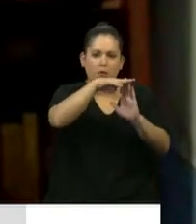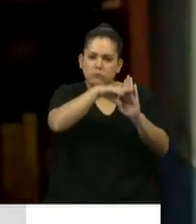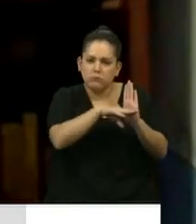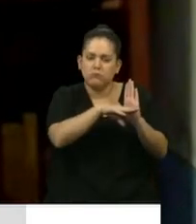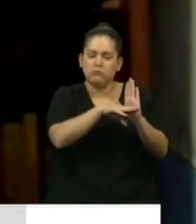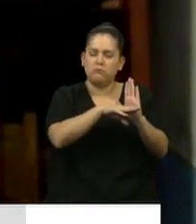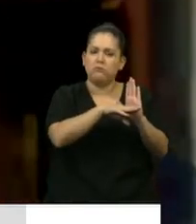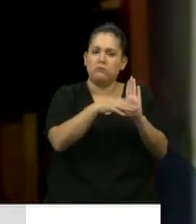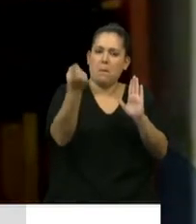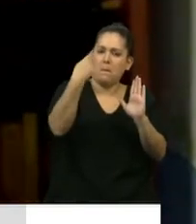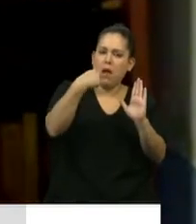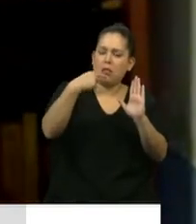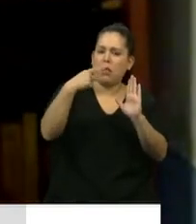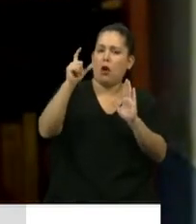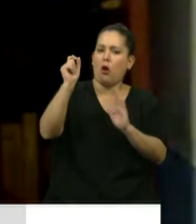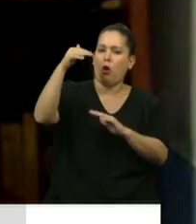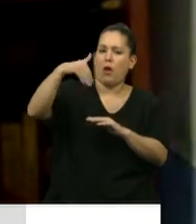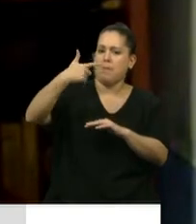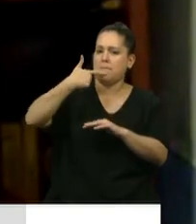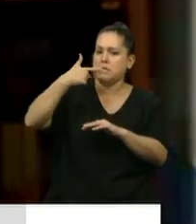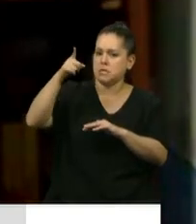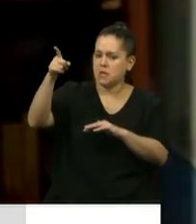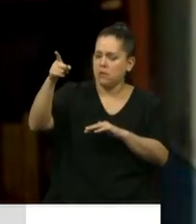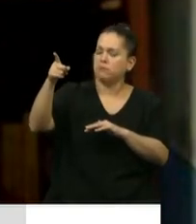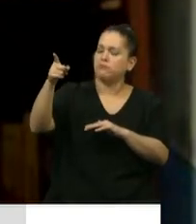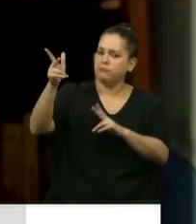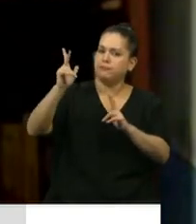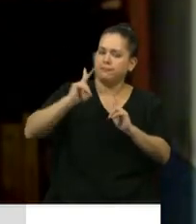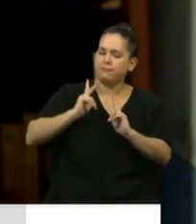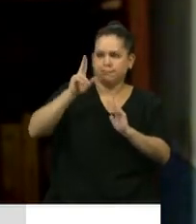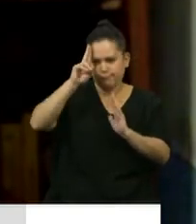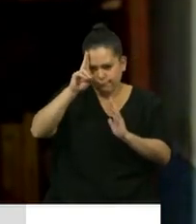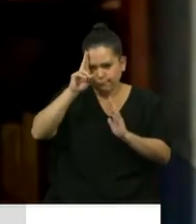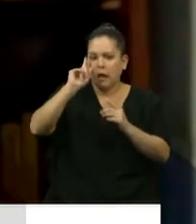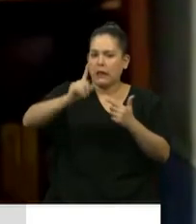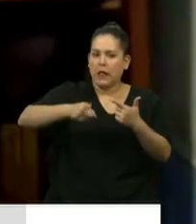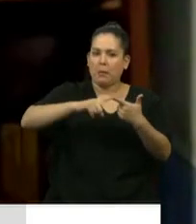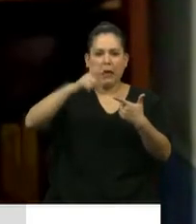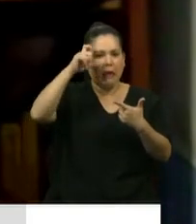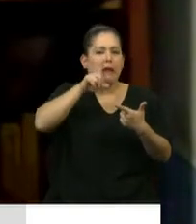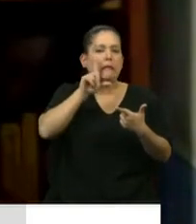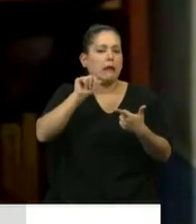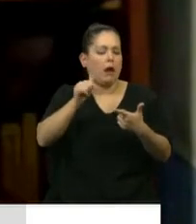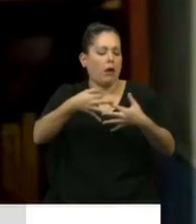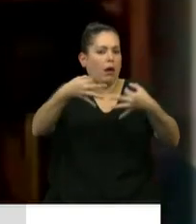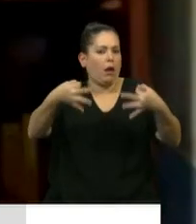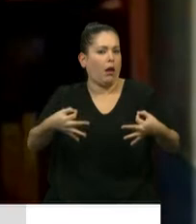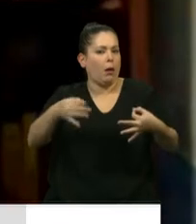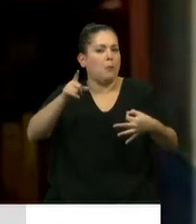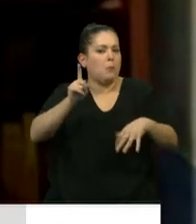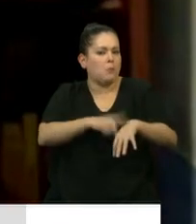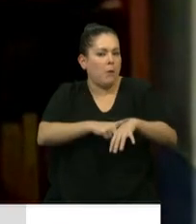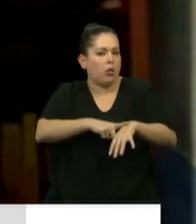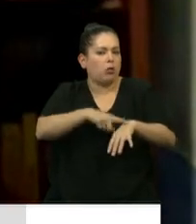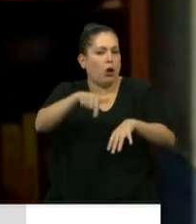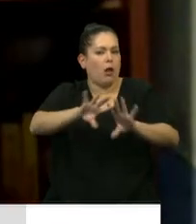Mundial de la Salud y el eje ético en tiempos de pandemia que adoptaron